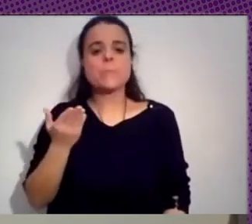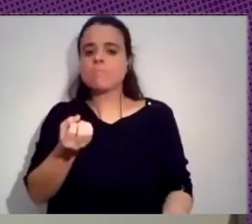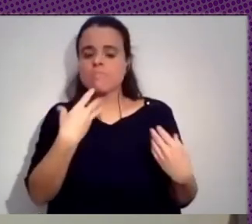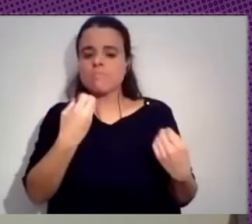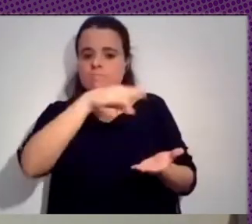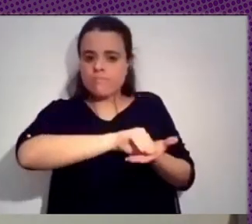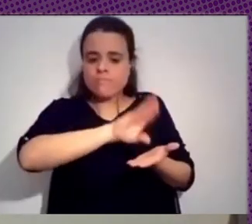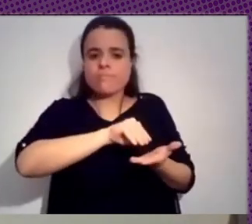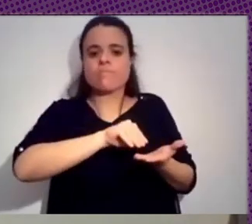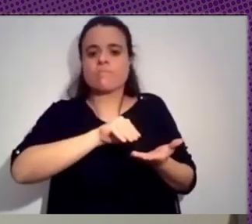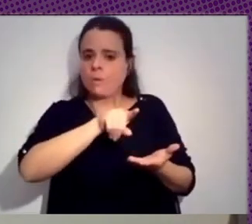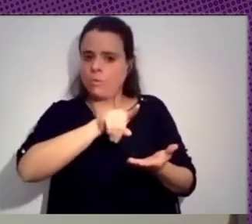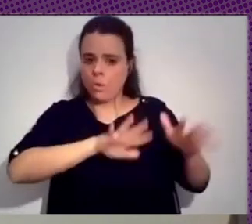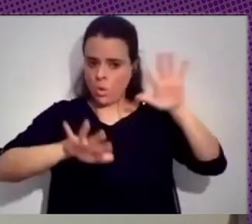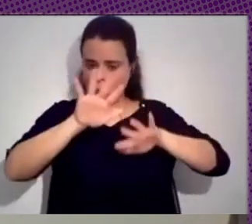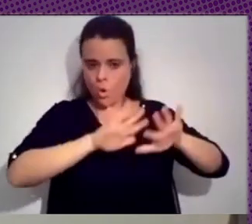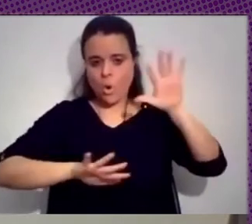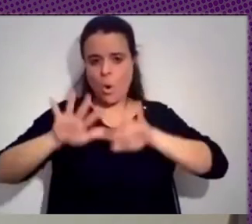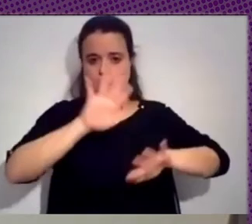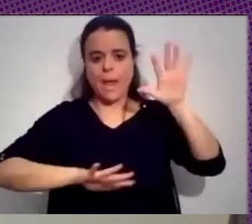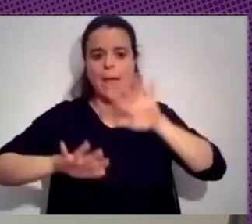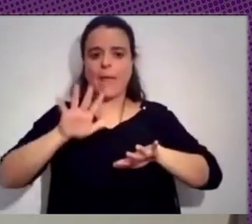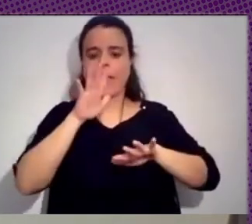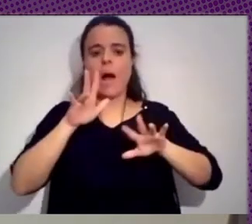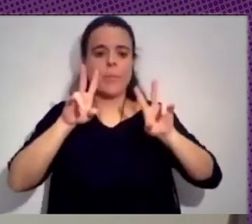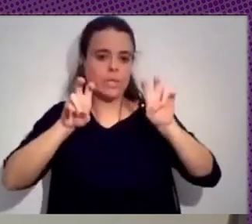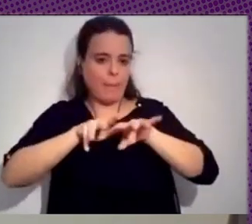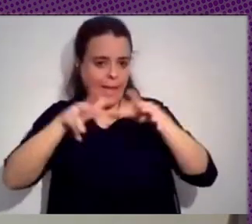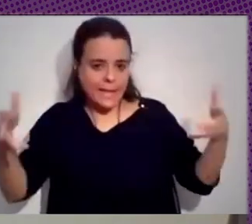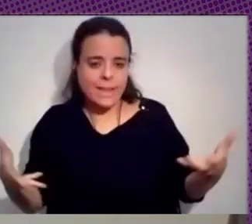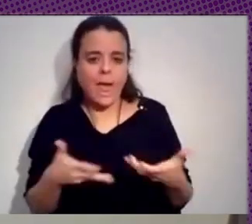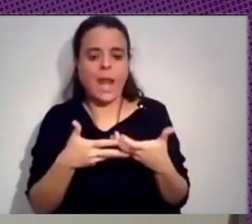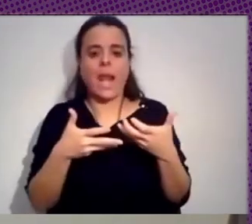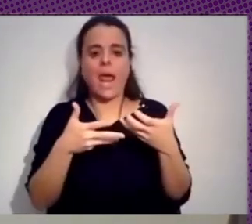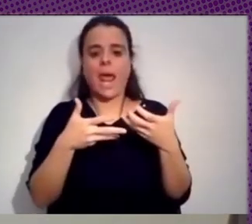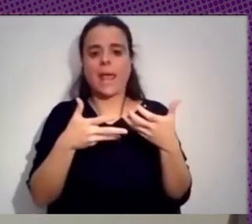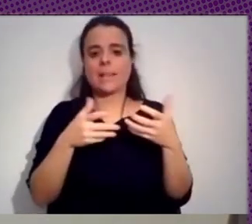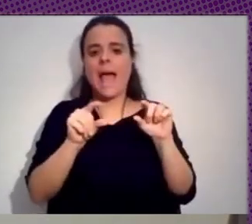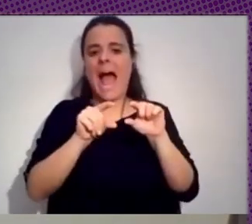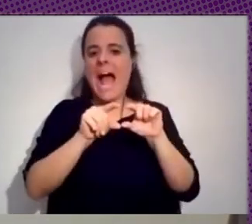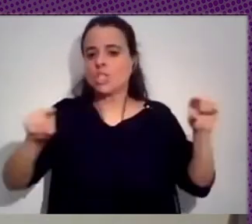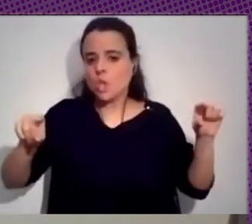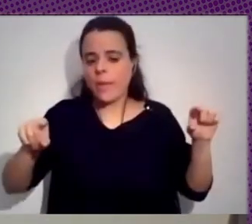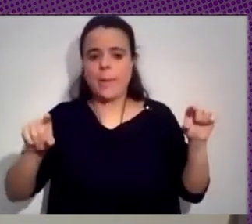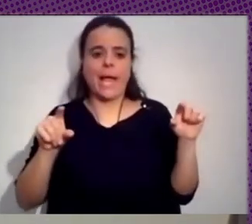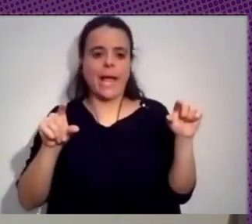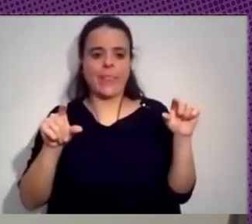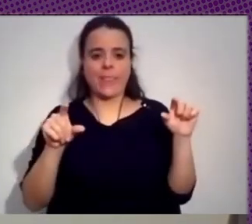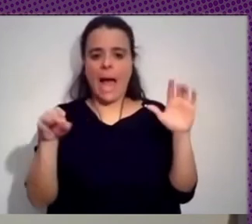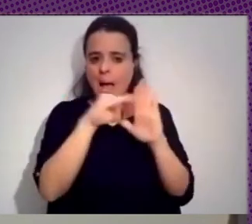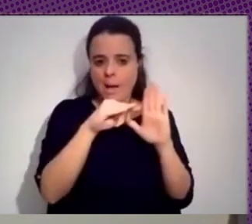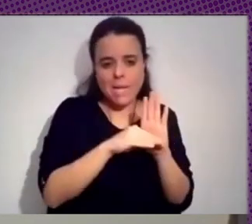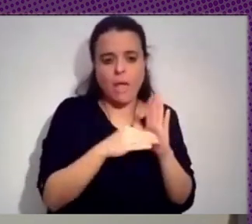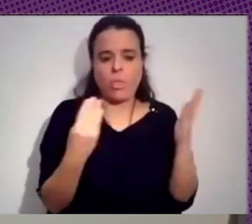su complejidad que esto tiene, digamos, por el ancho de banda, la gestión de lo que son las API keys, etc., para